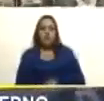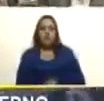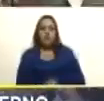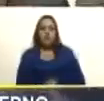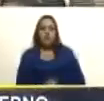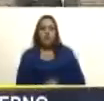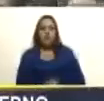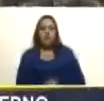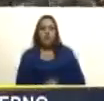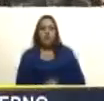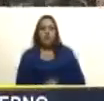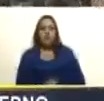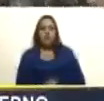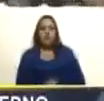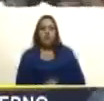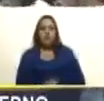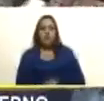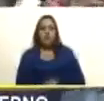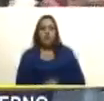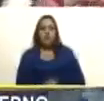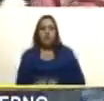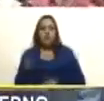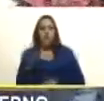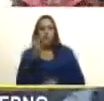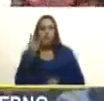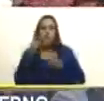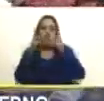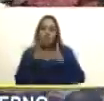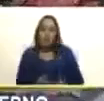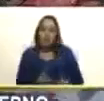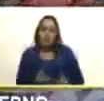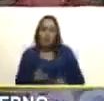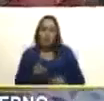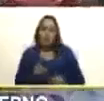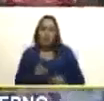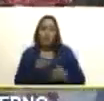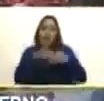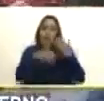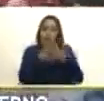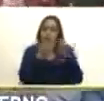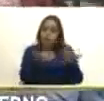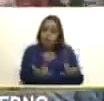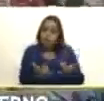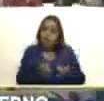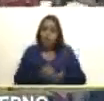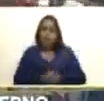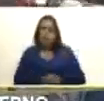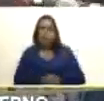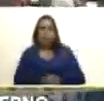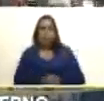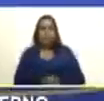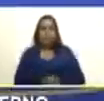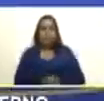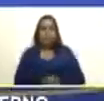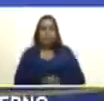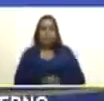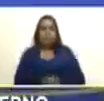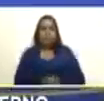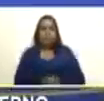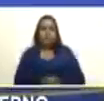Cuarta decisión de manera provisional mientras se discute la ley